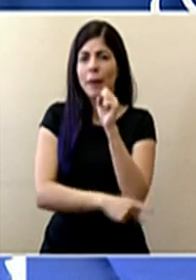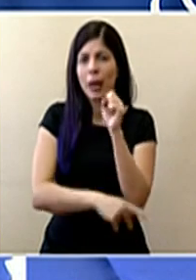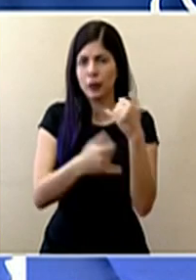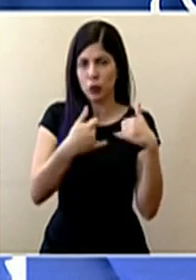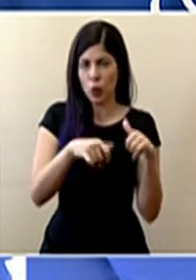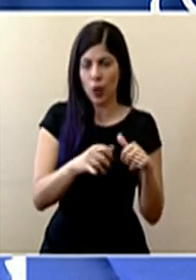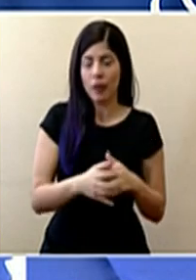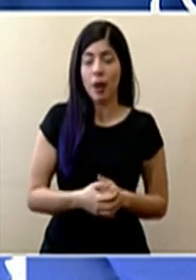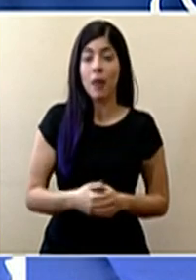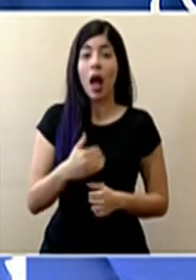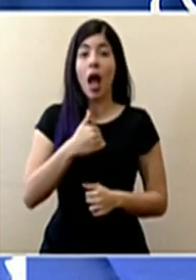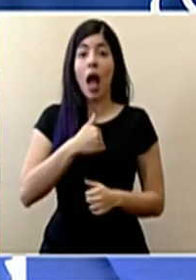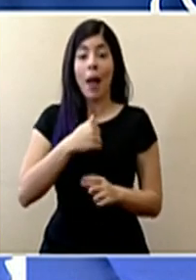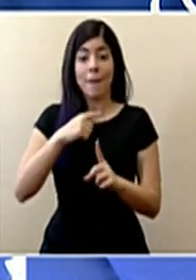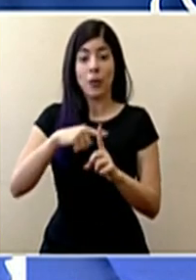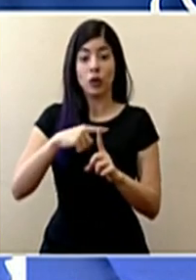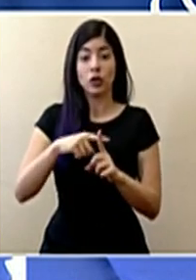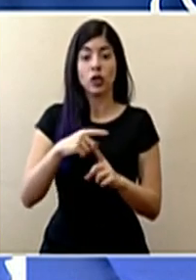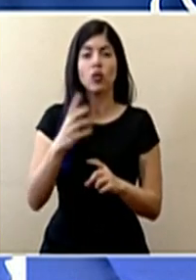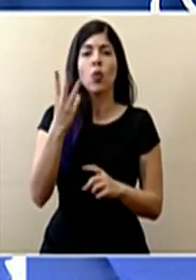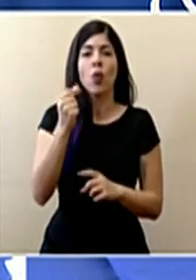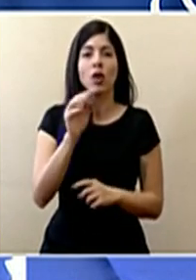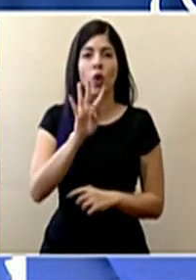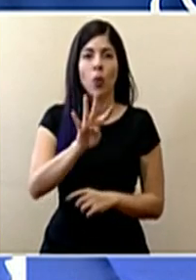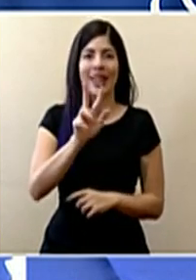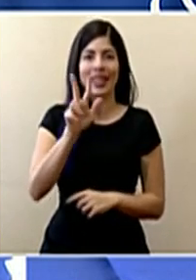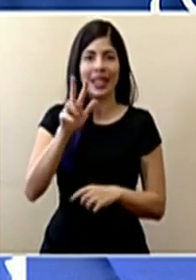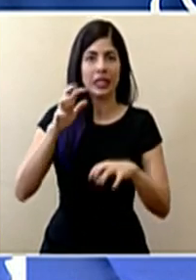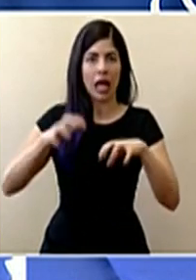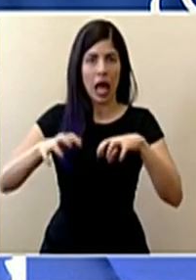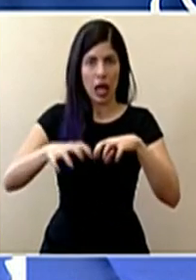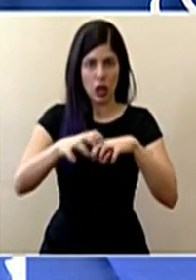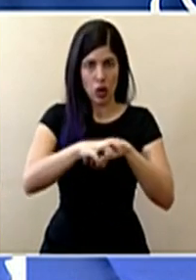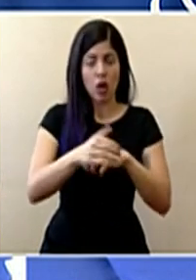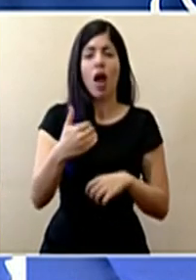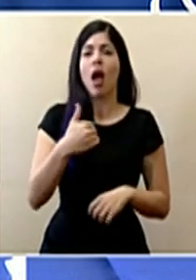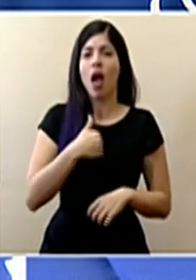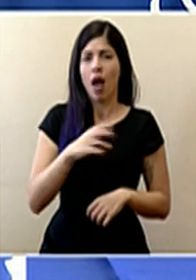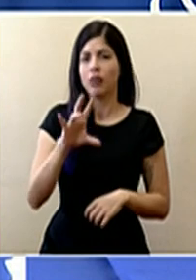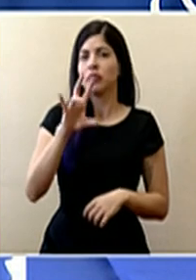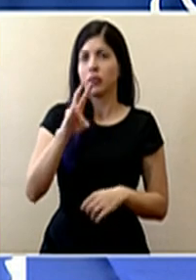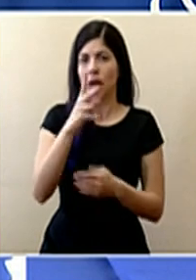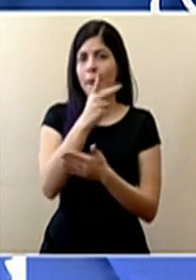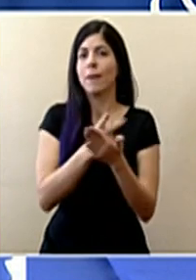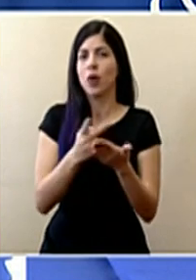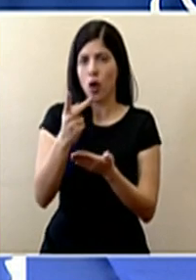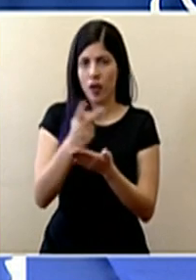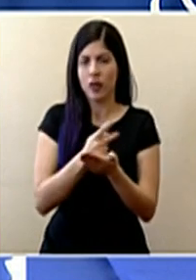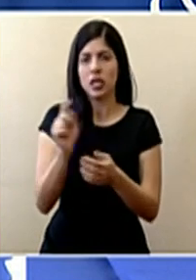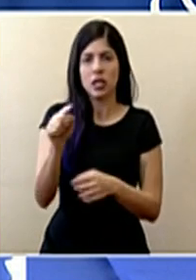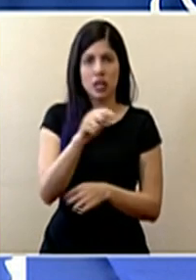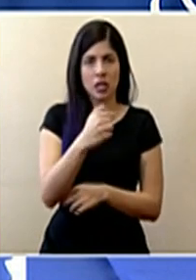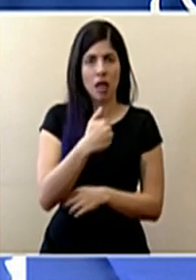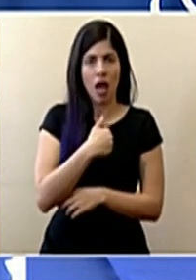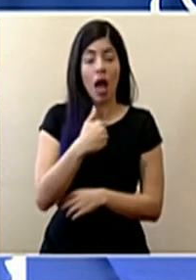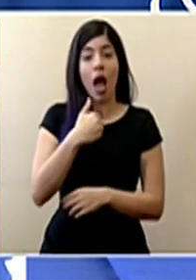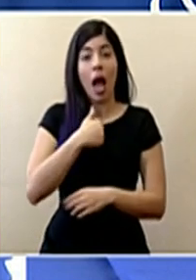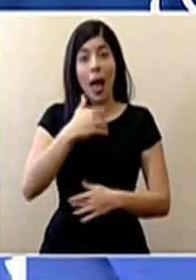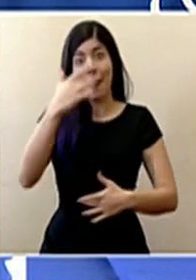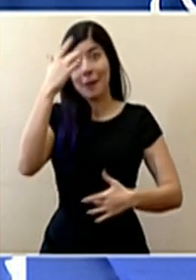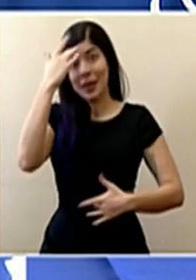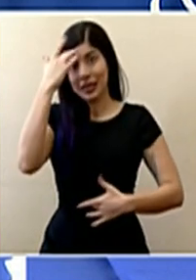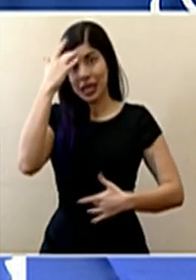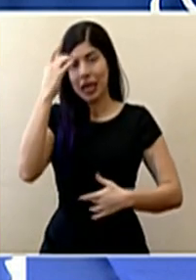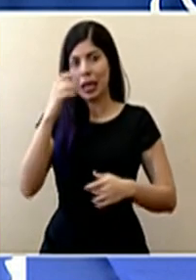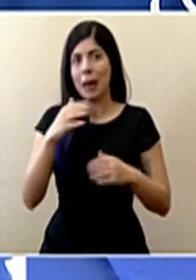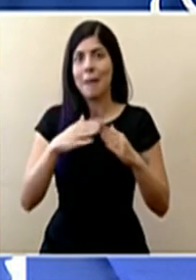Se ubican casos positivos en 43 cantones de las siete provincias. Tenemos pacientes en más